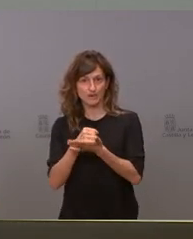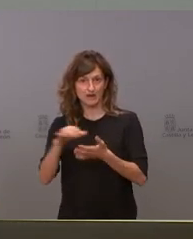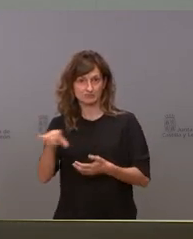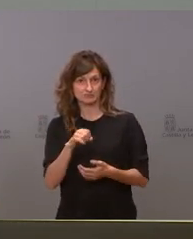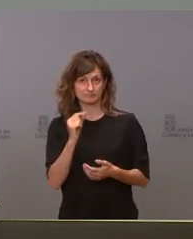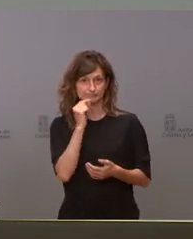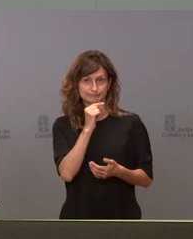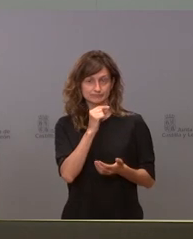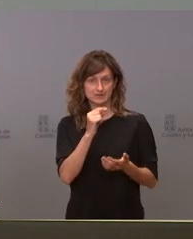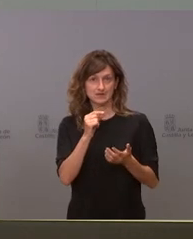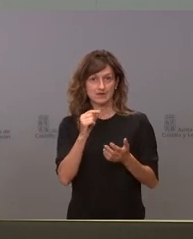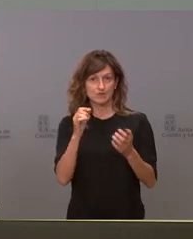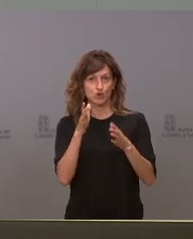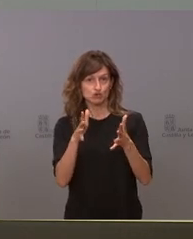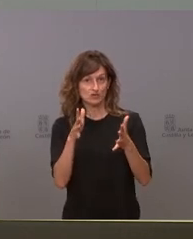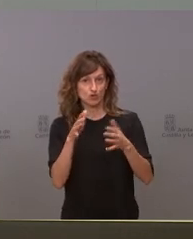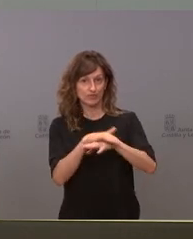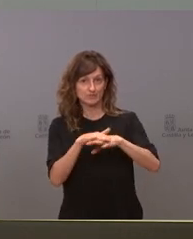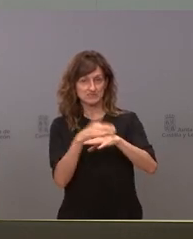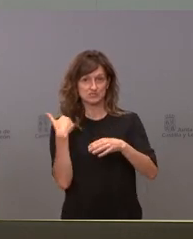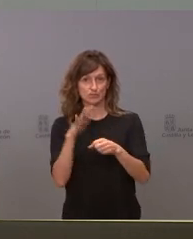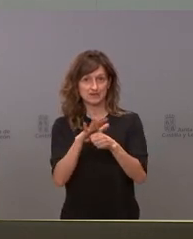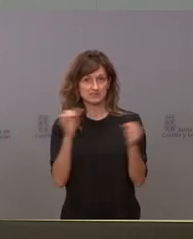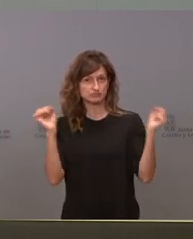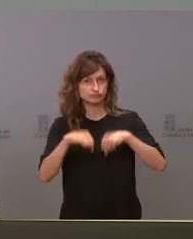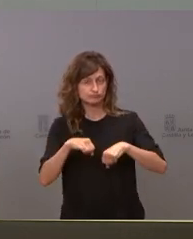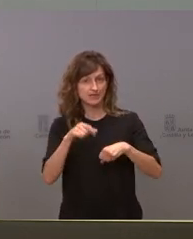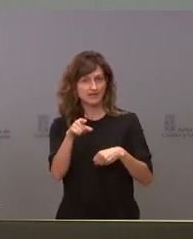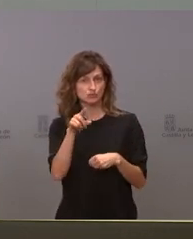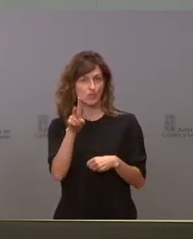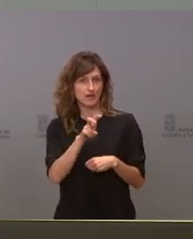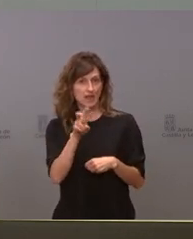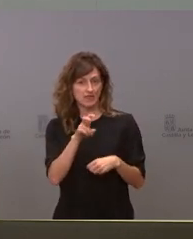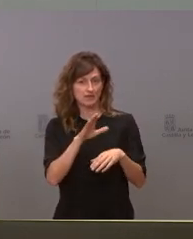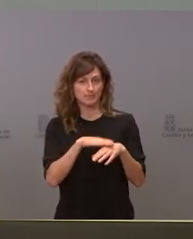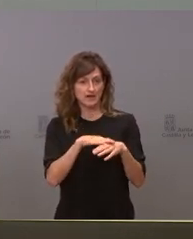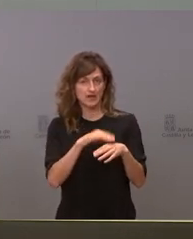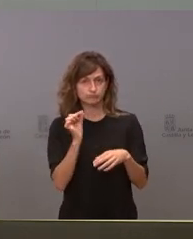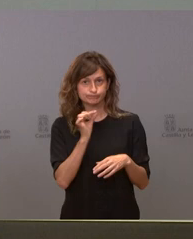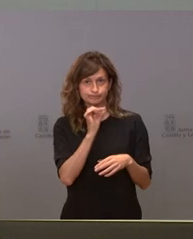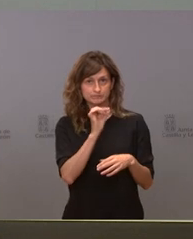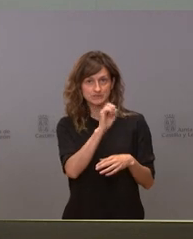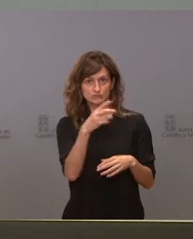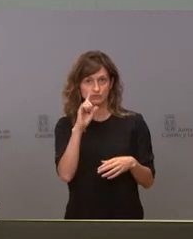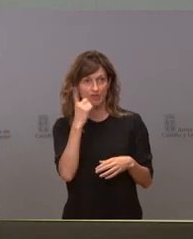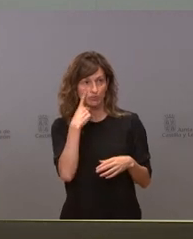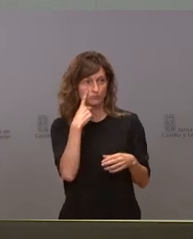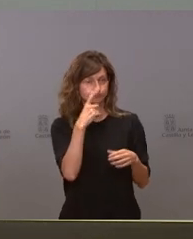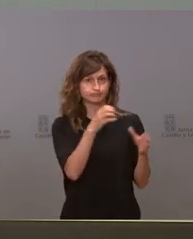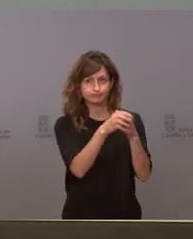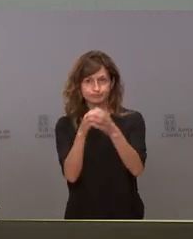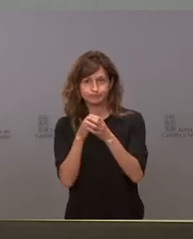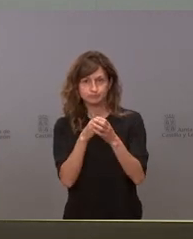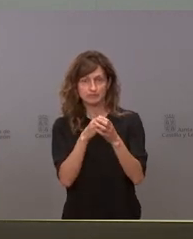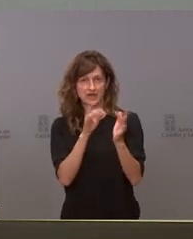lo va aprobar el consejo de ministros el martes si va a ayudar a localizar casos y a atajar un poco esta